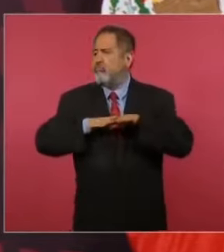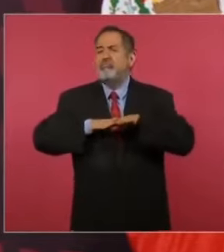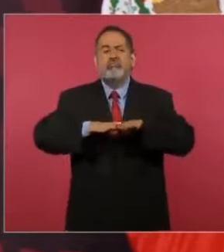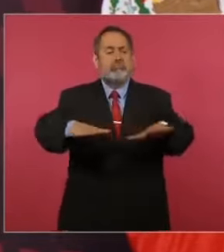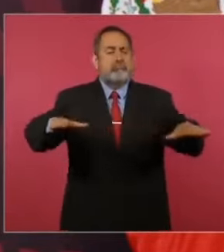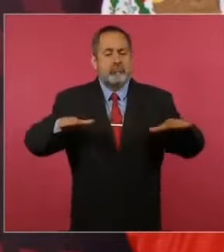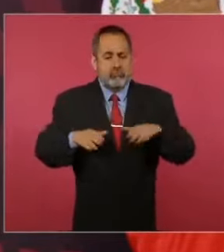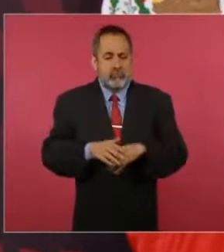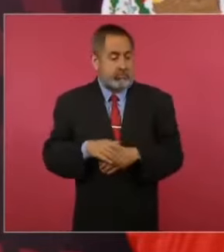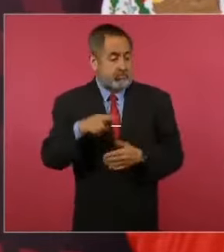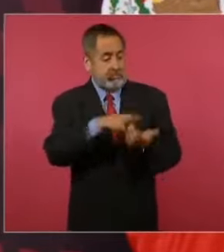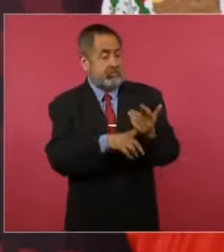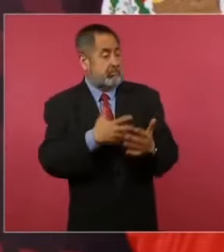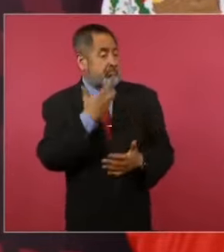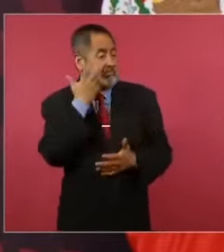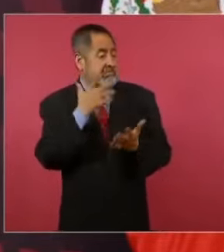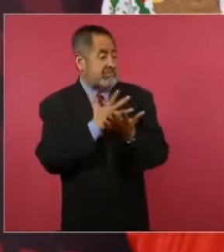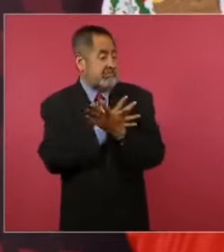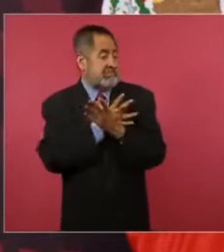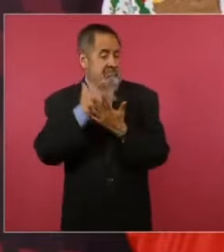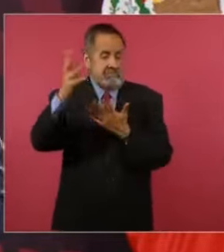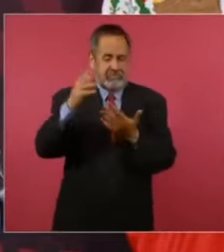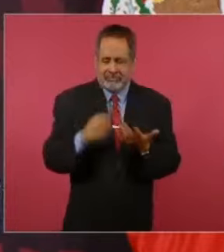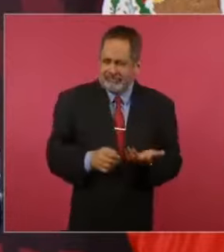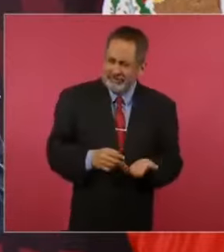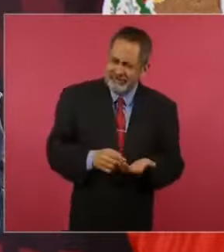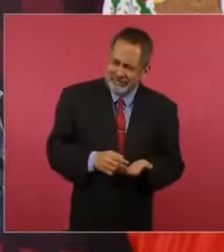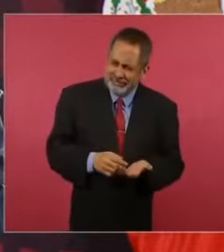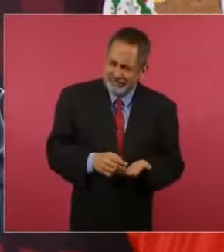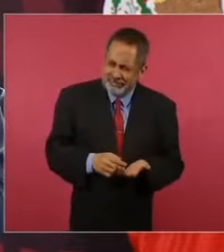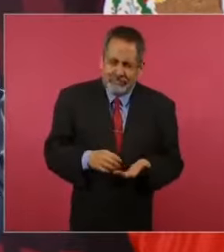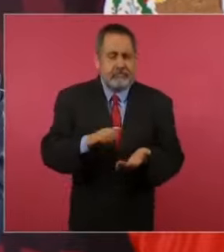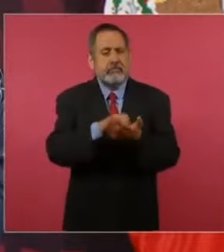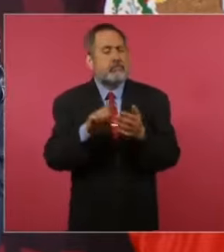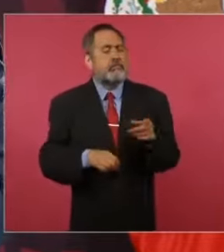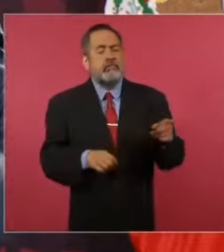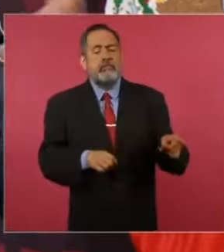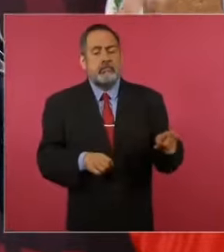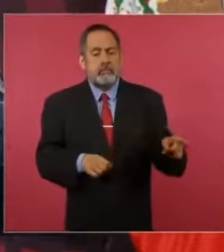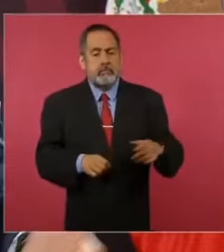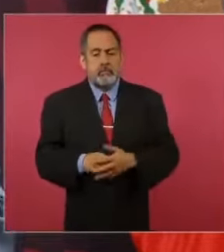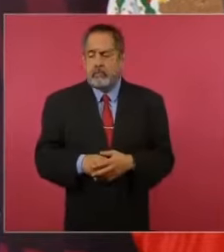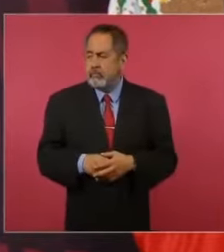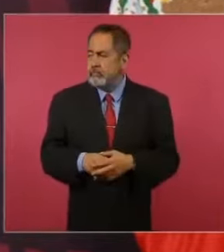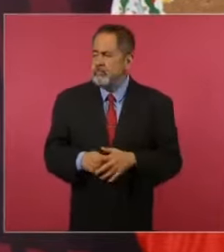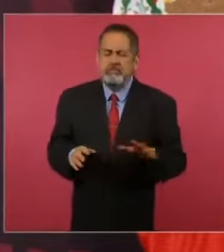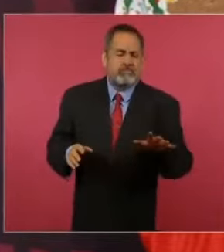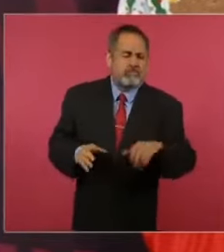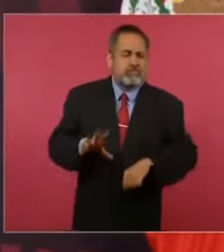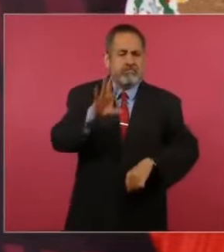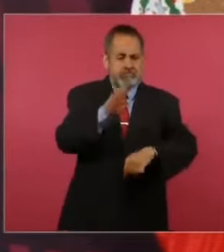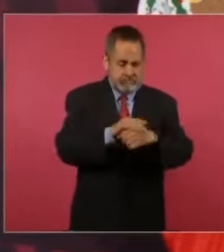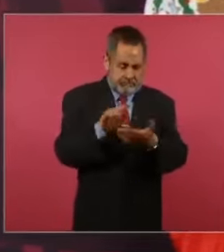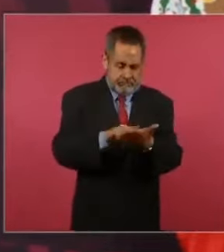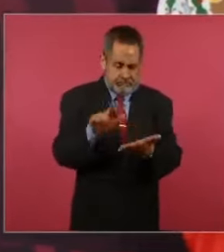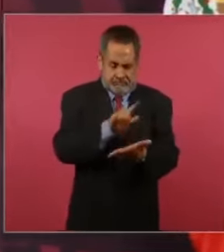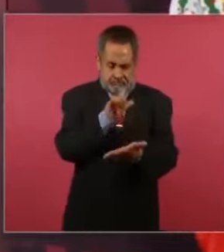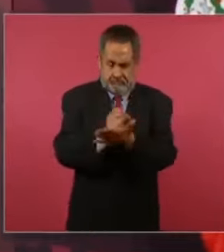excesos, por ejemplo, el que se autoriza una ley